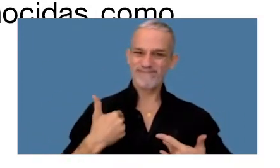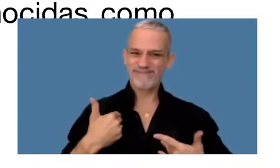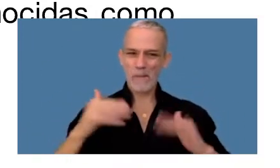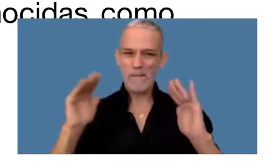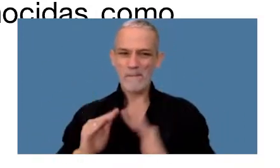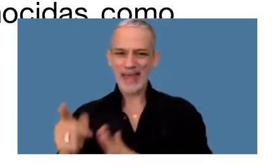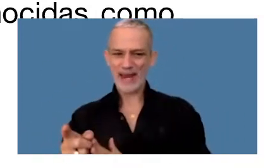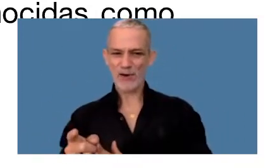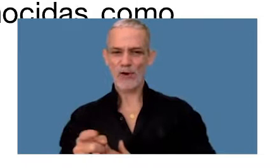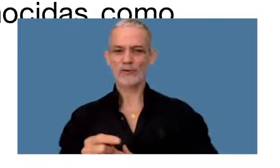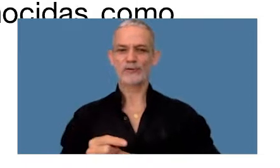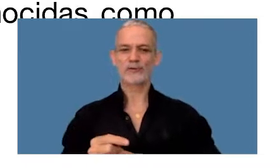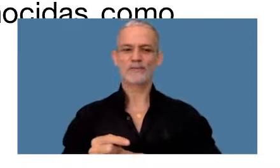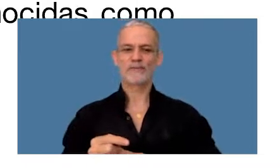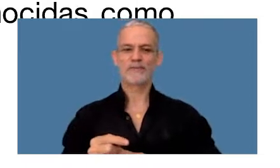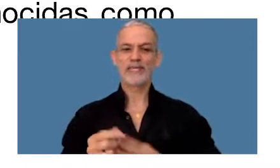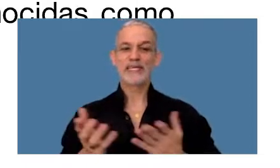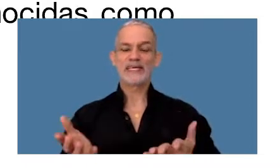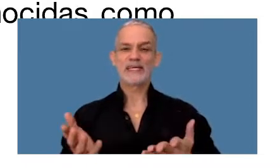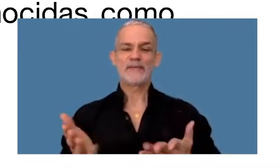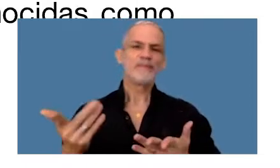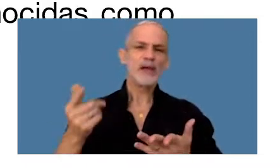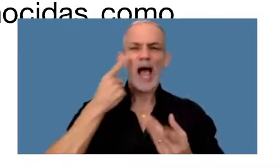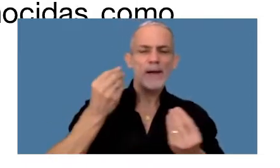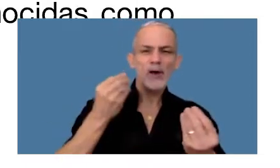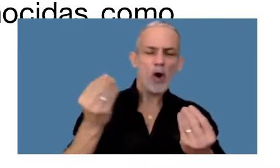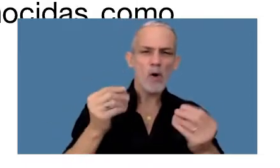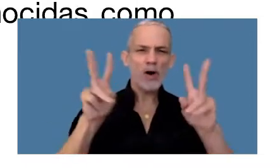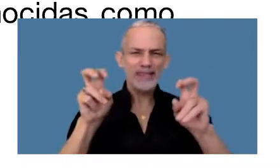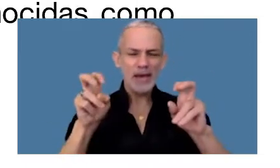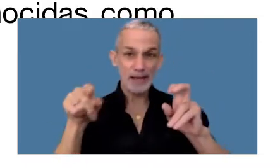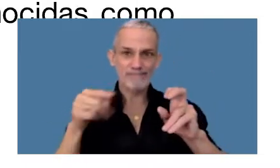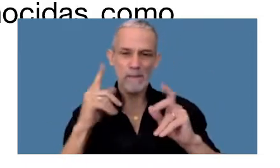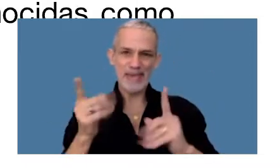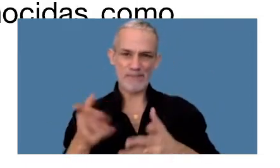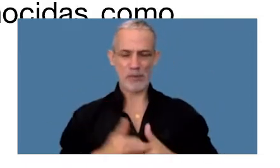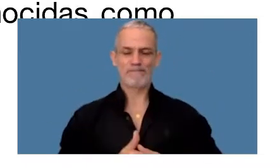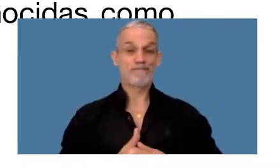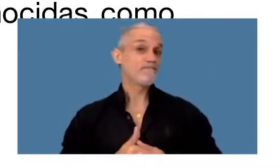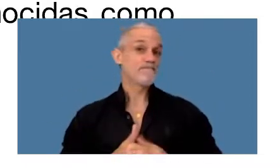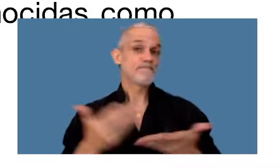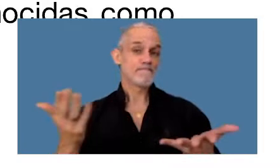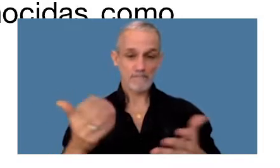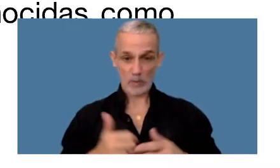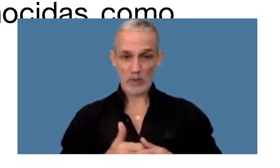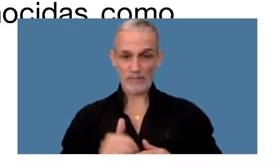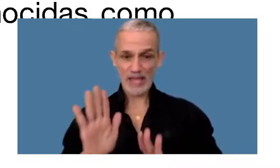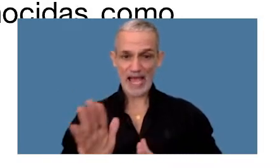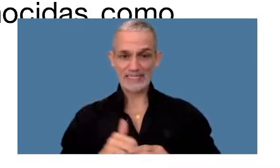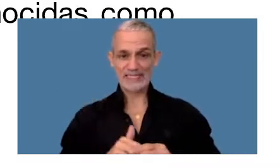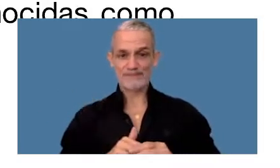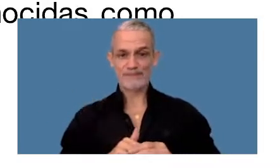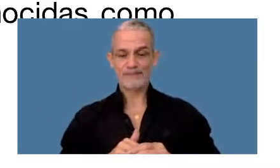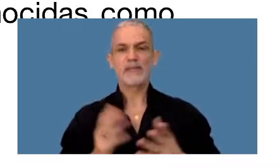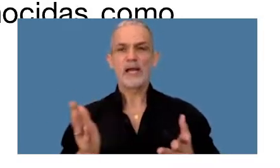momento de tratar estas cuestiones Pero bueno, a eso voy